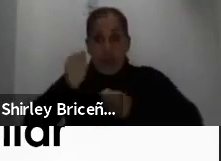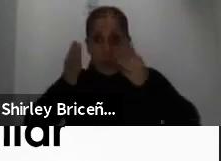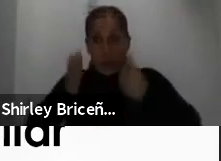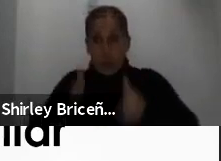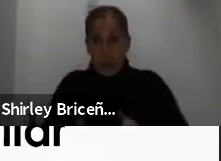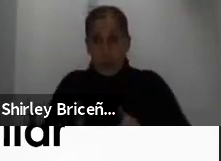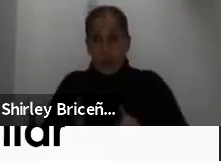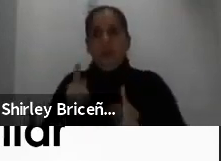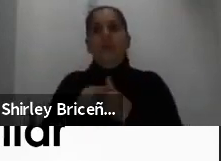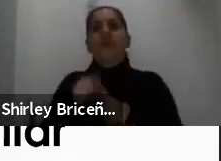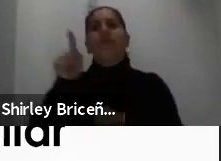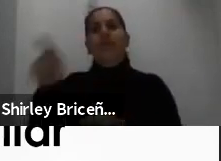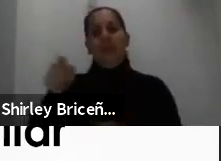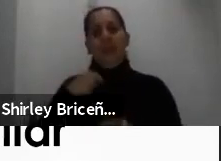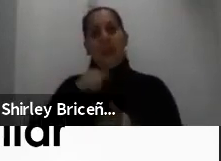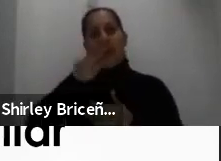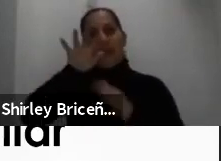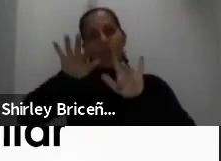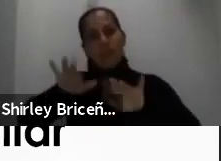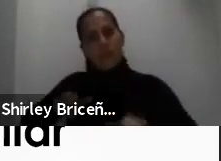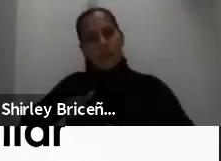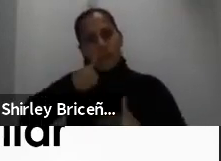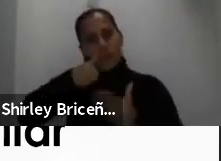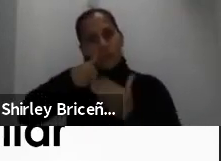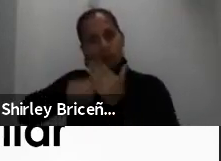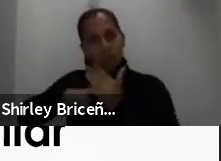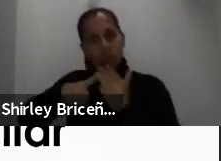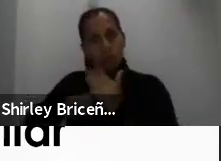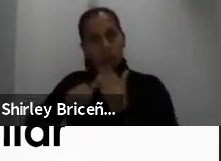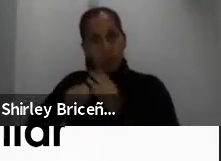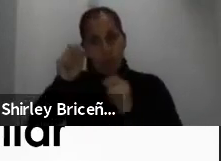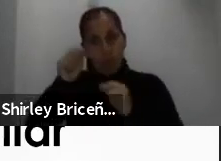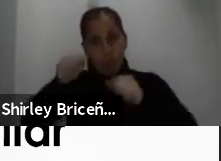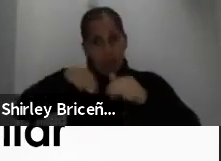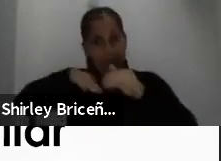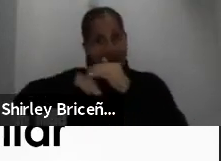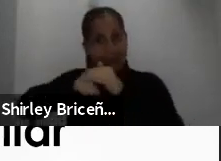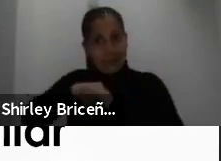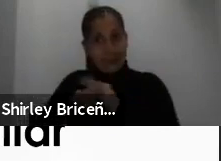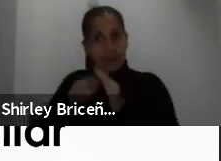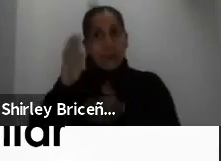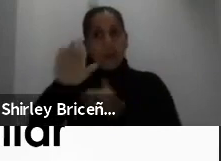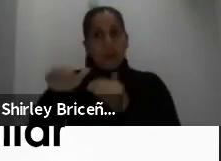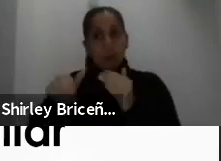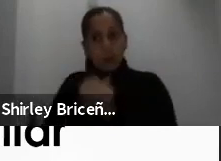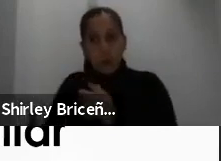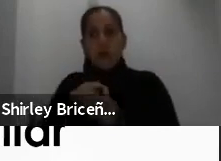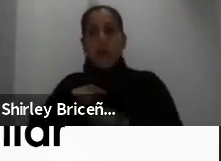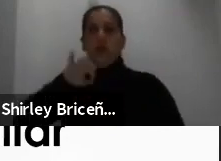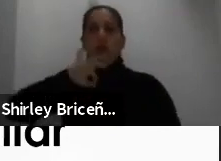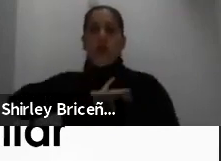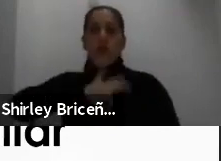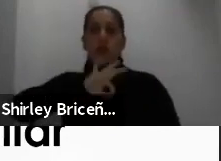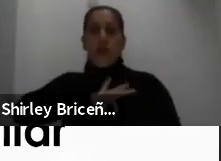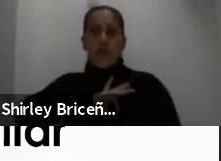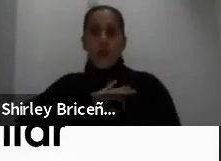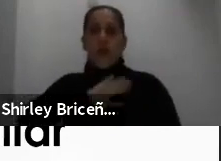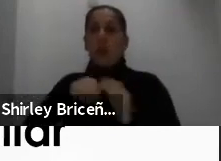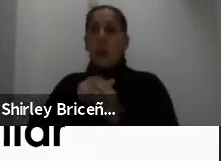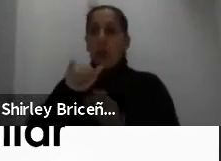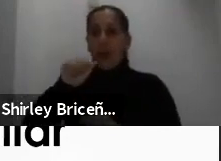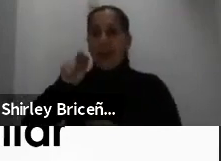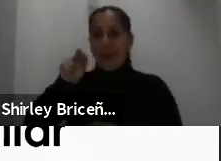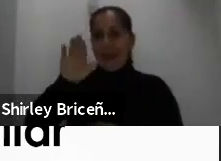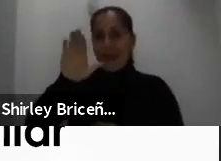entregar una constancia de entrega de los beneficios y una certificación del ICAFE sobre el